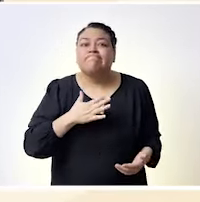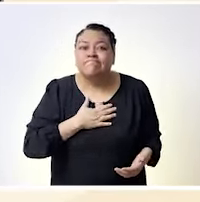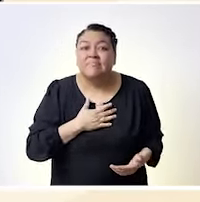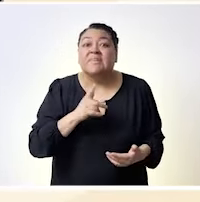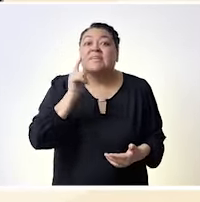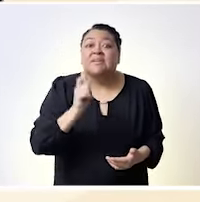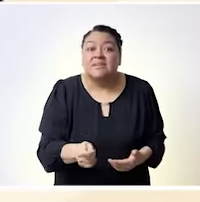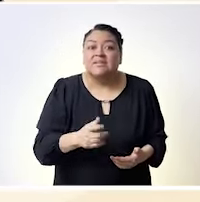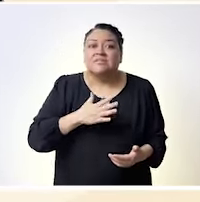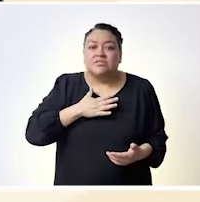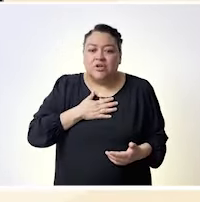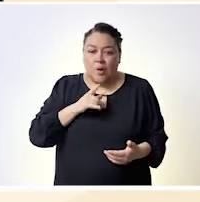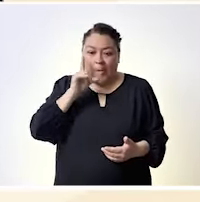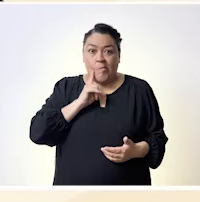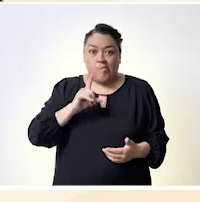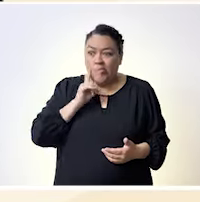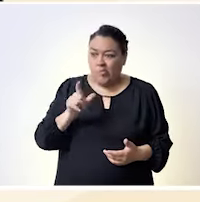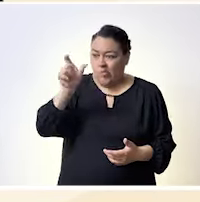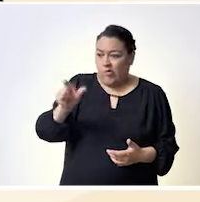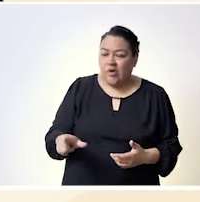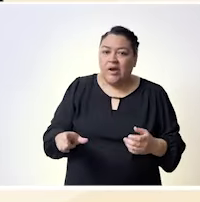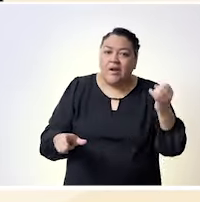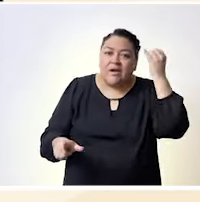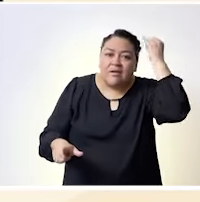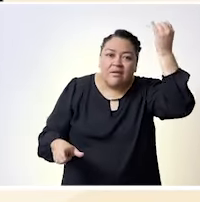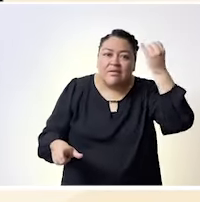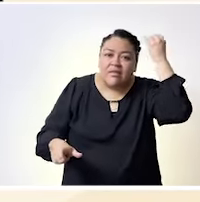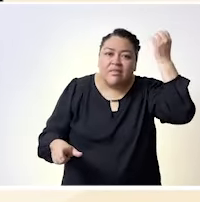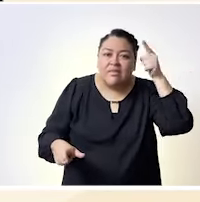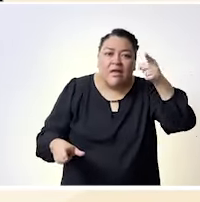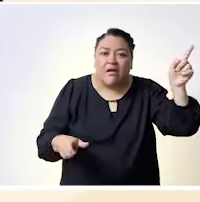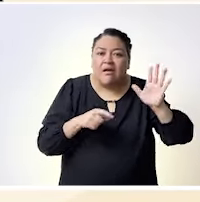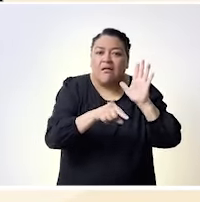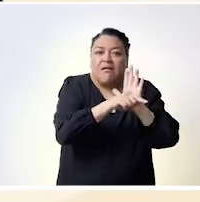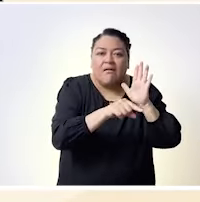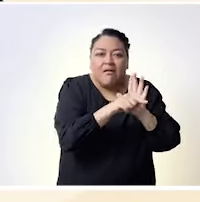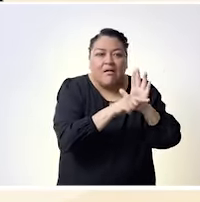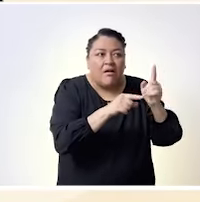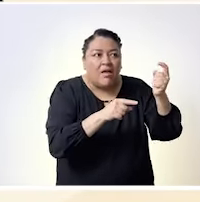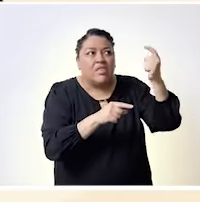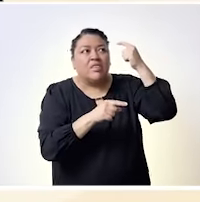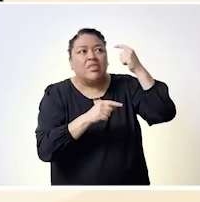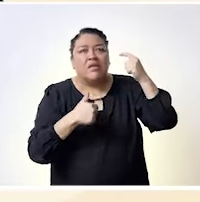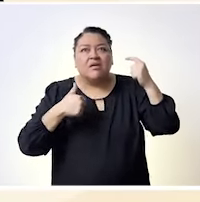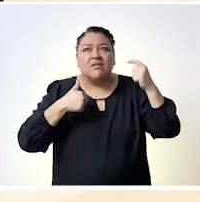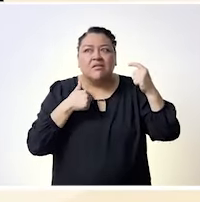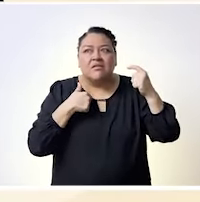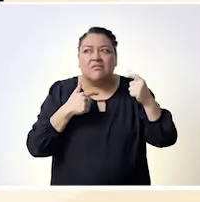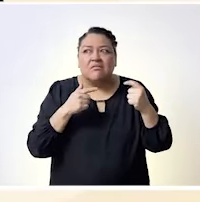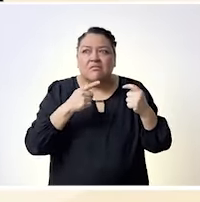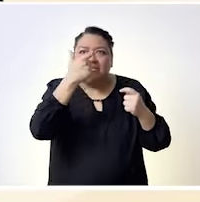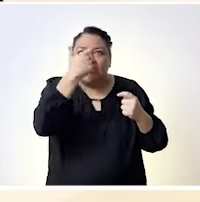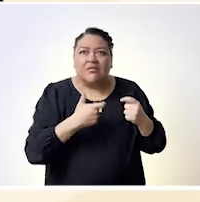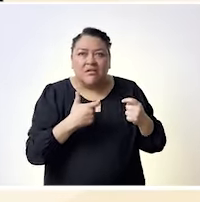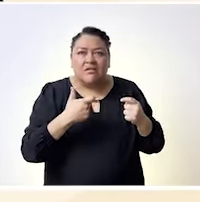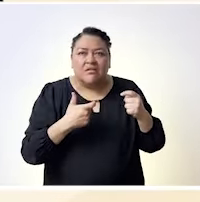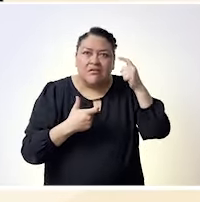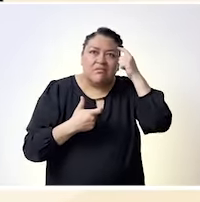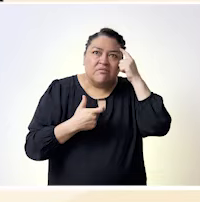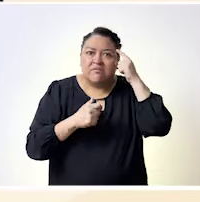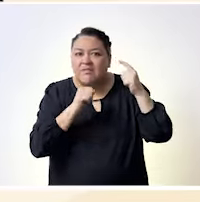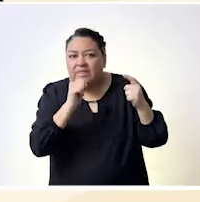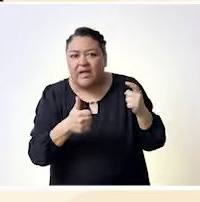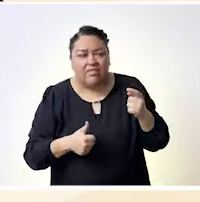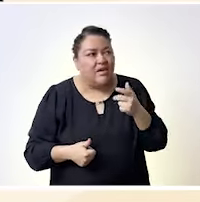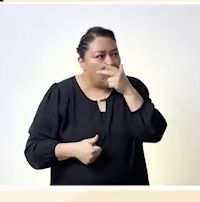monotipos etcétera creo que es bien valioso recordarnos y voltearnos a ver que somos personas que nos validamos primero